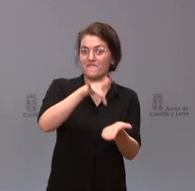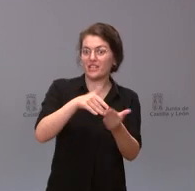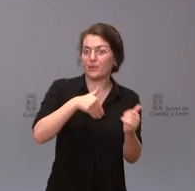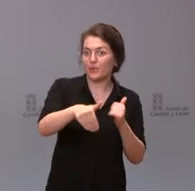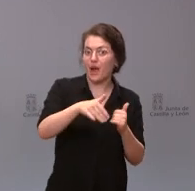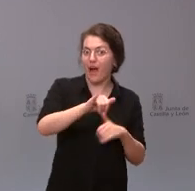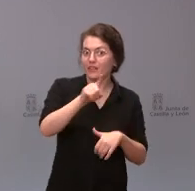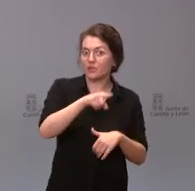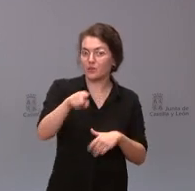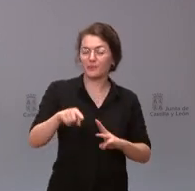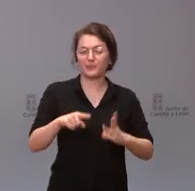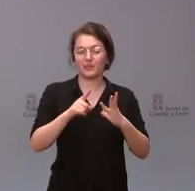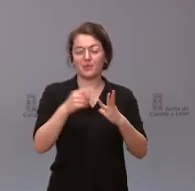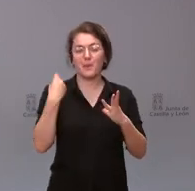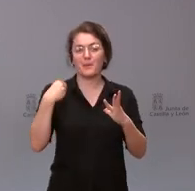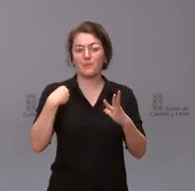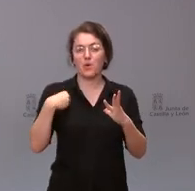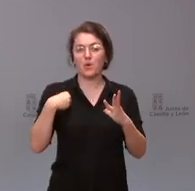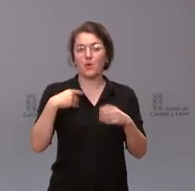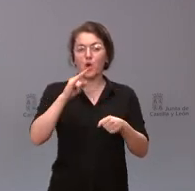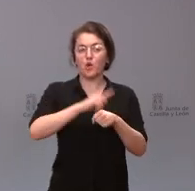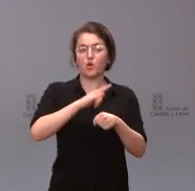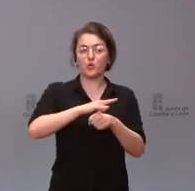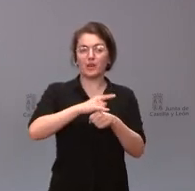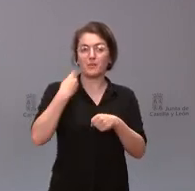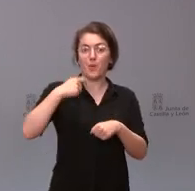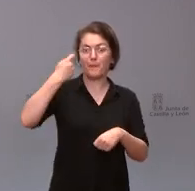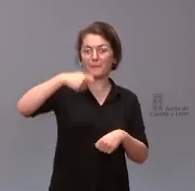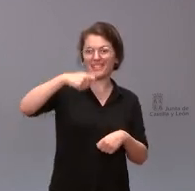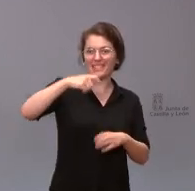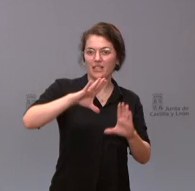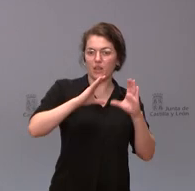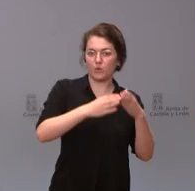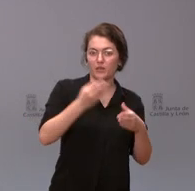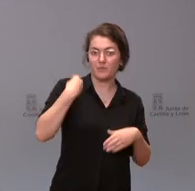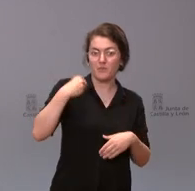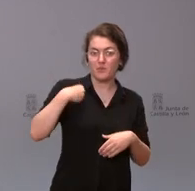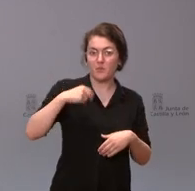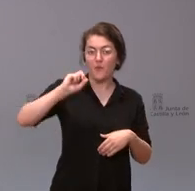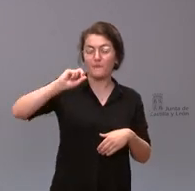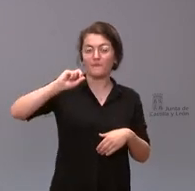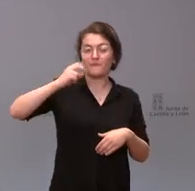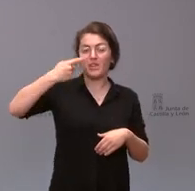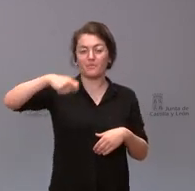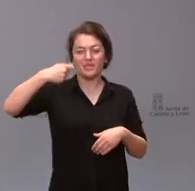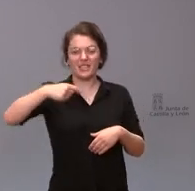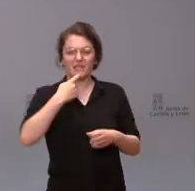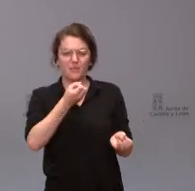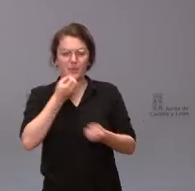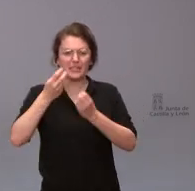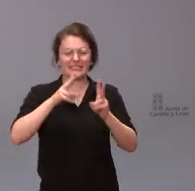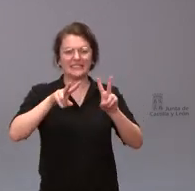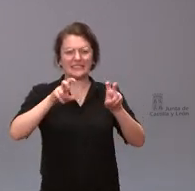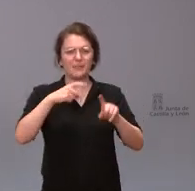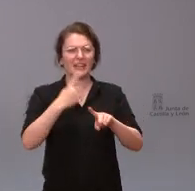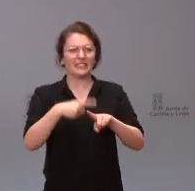el lunes creo que fue el presidente de la junta tras conocer las declaraciones de García Gallardo sobre la hipersexualización sí que dijo que